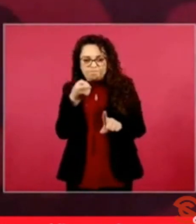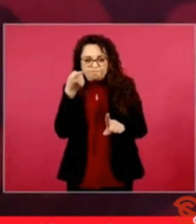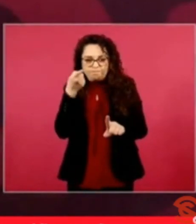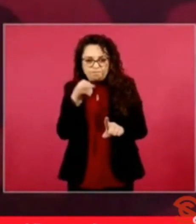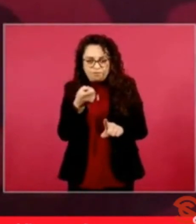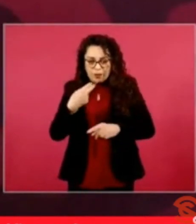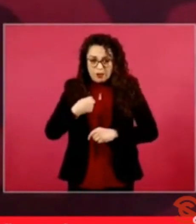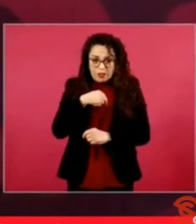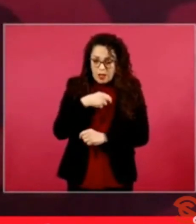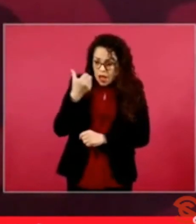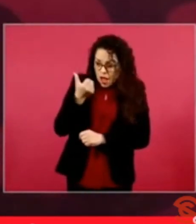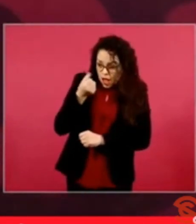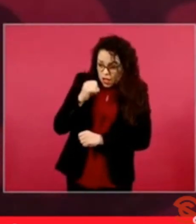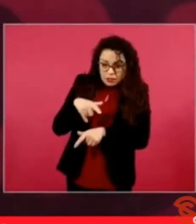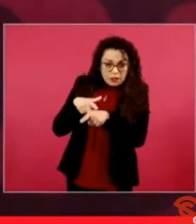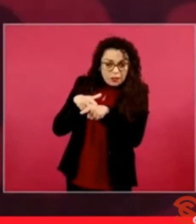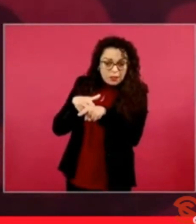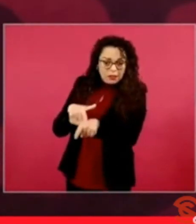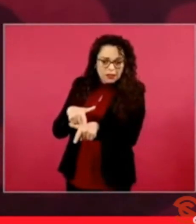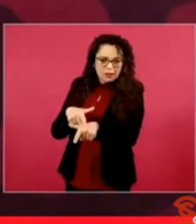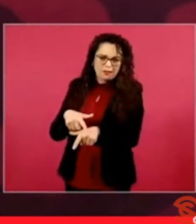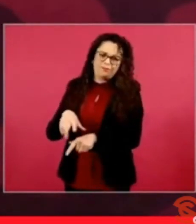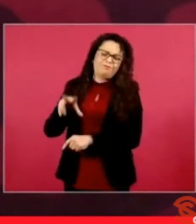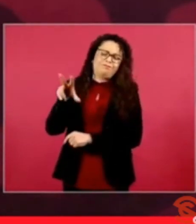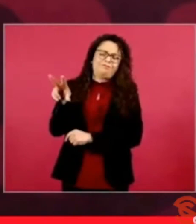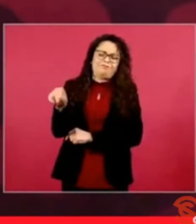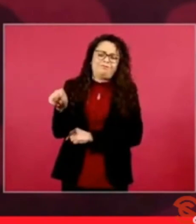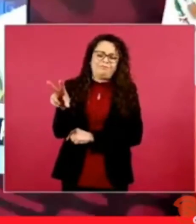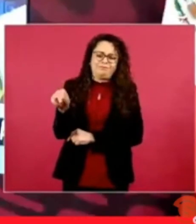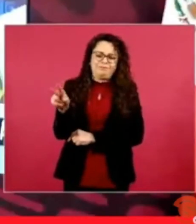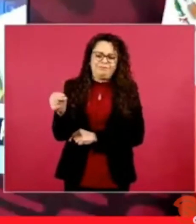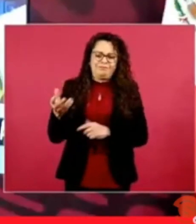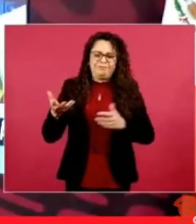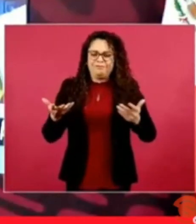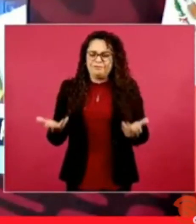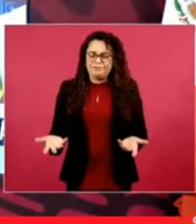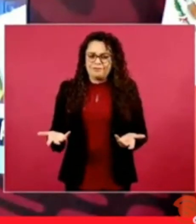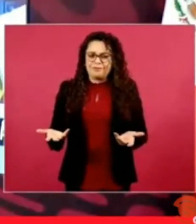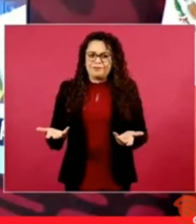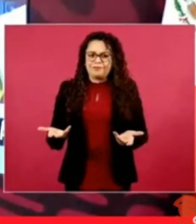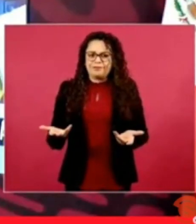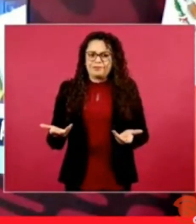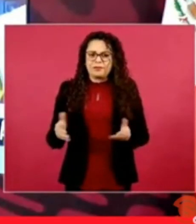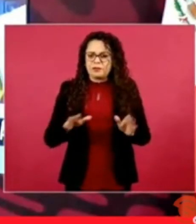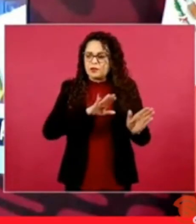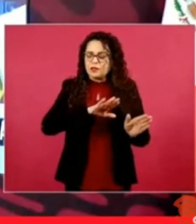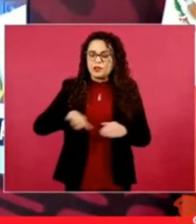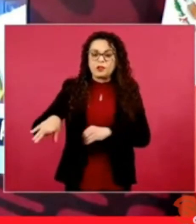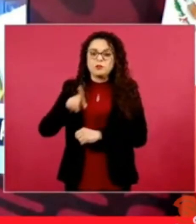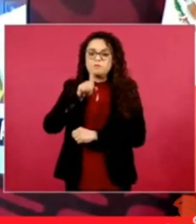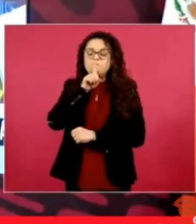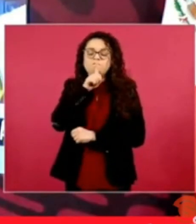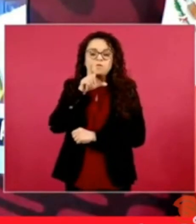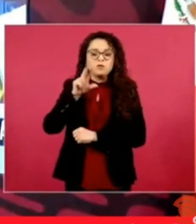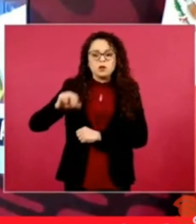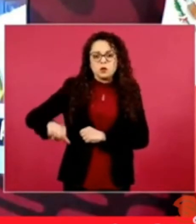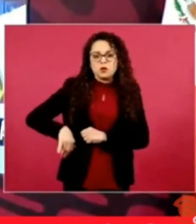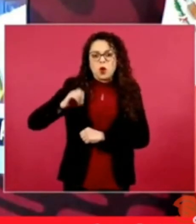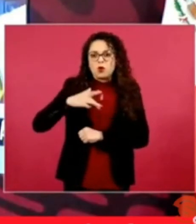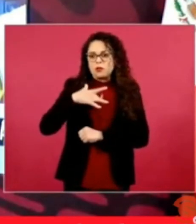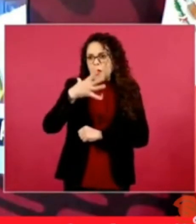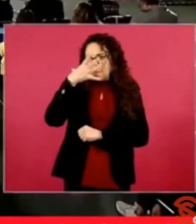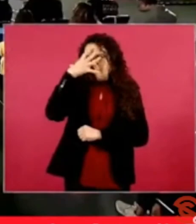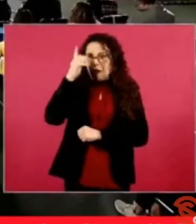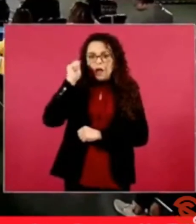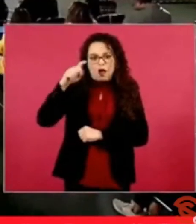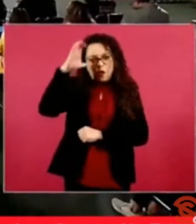Negándonos, además, negando la grandeza cultural de México. porque ese